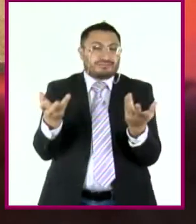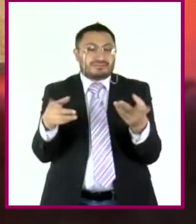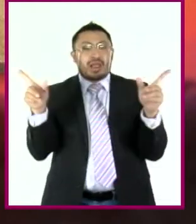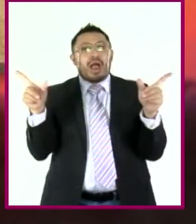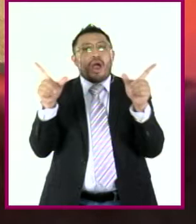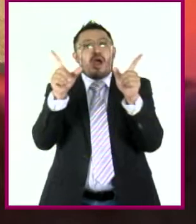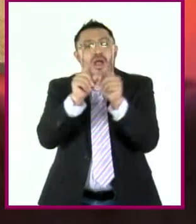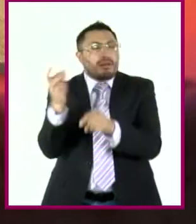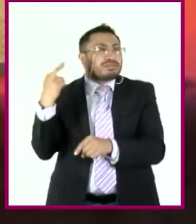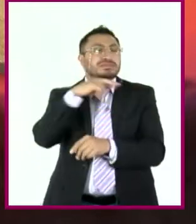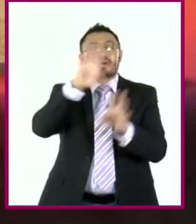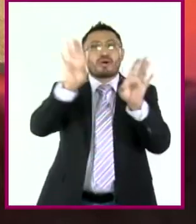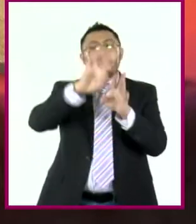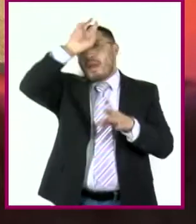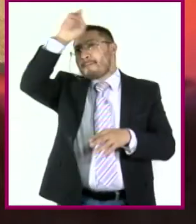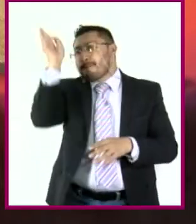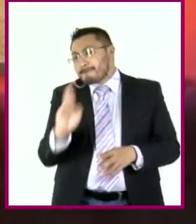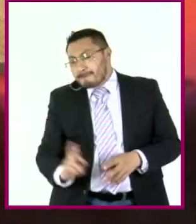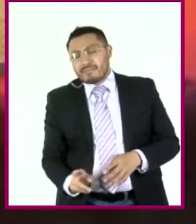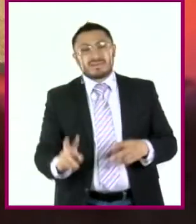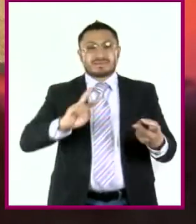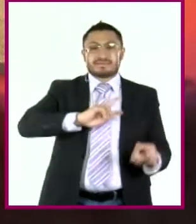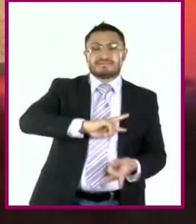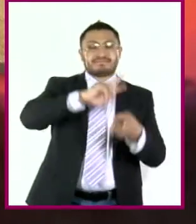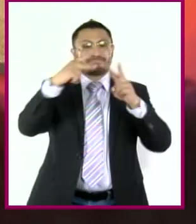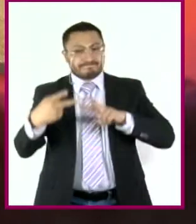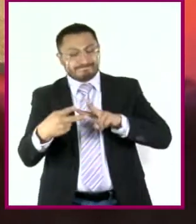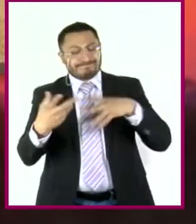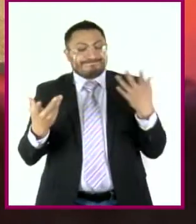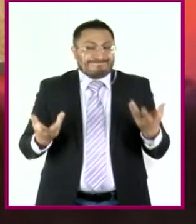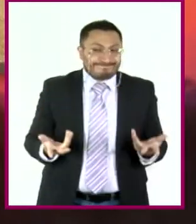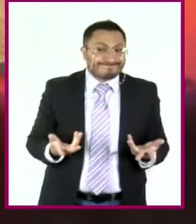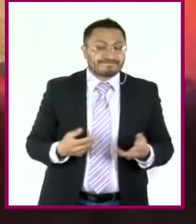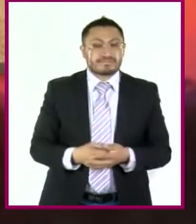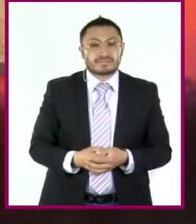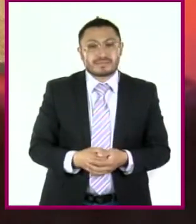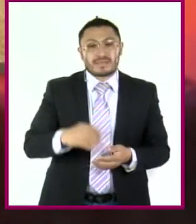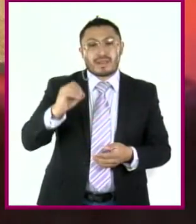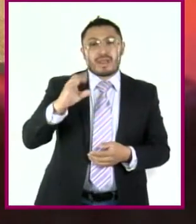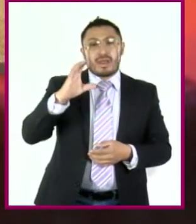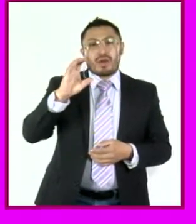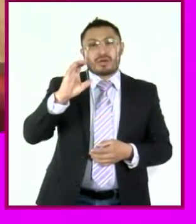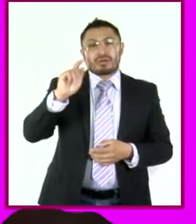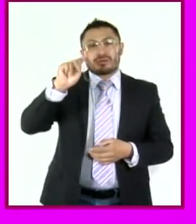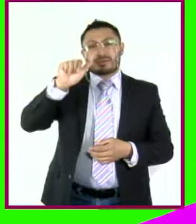relámpago, se dibuja el signo contradictorio de la naturaleza humana. Octavio Paz.